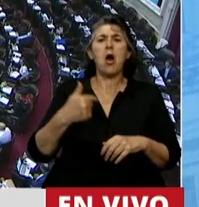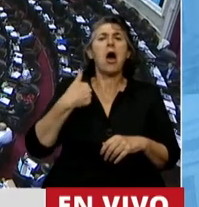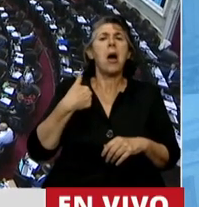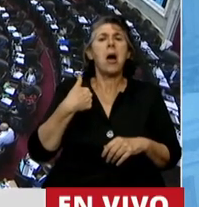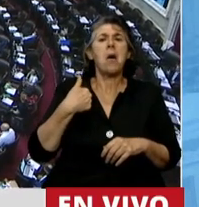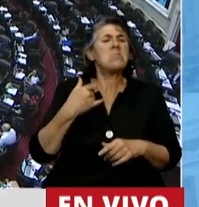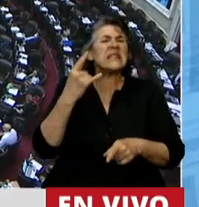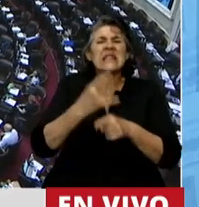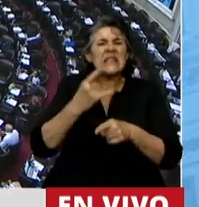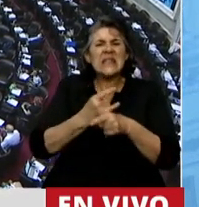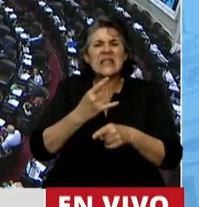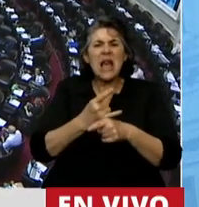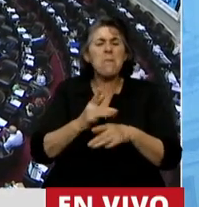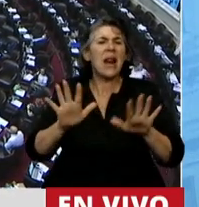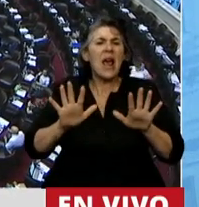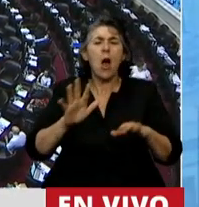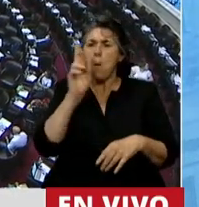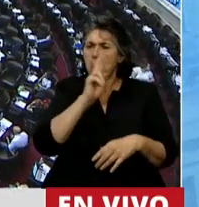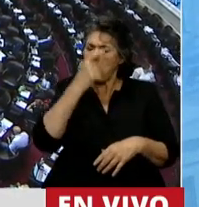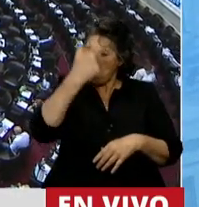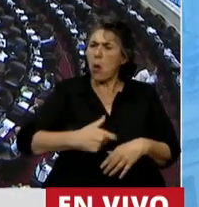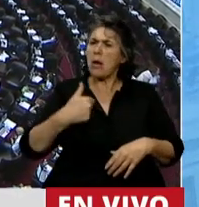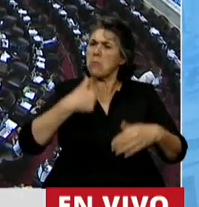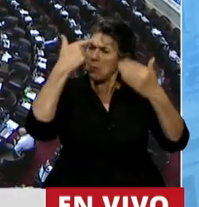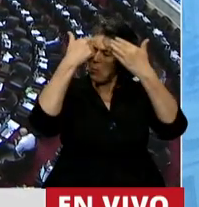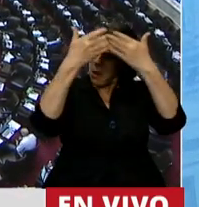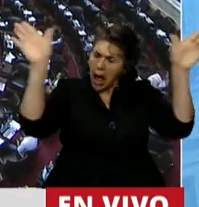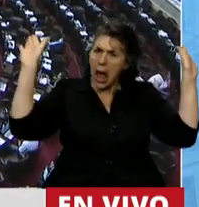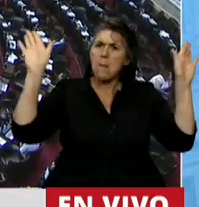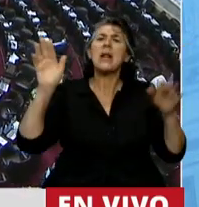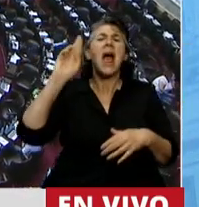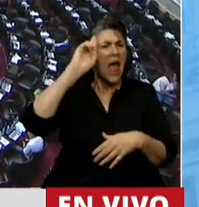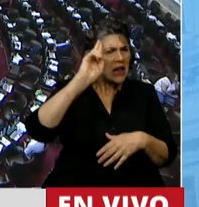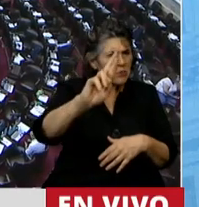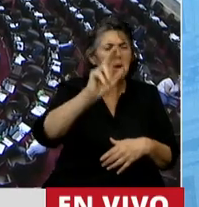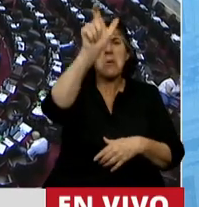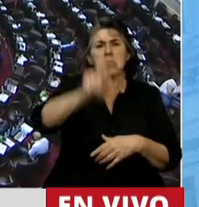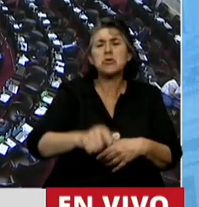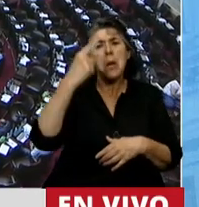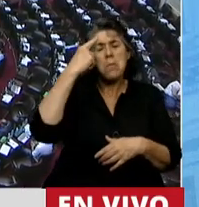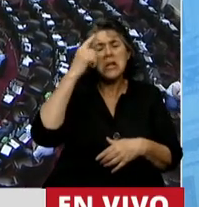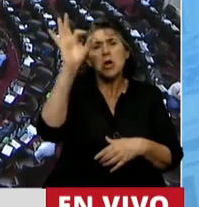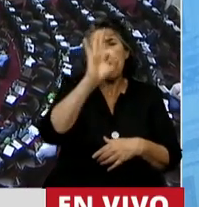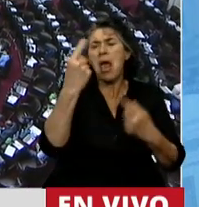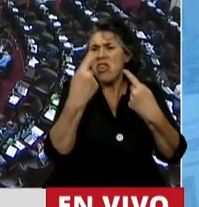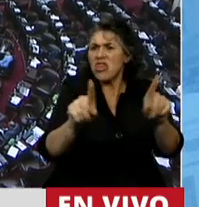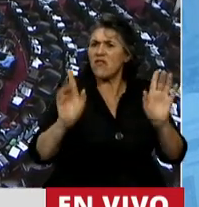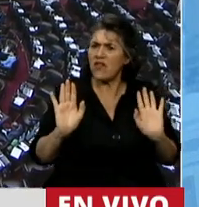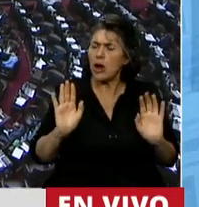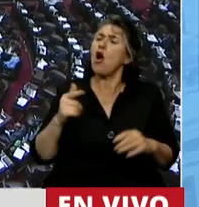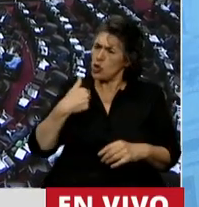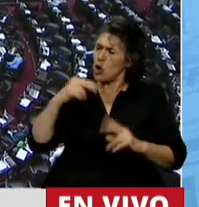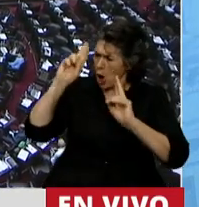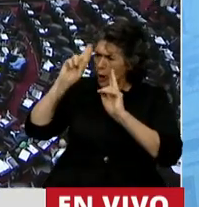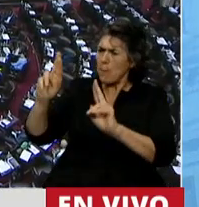ha caracterizado ser siempre una mujer amplia y respetuosa de quienes piensan distinto, por eso también mi respeto a quienes piensan